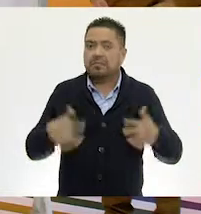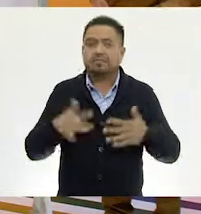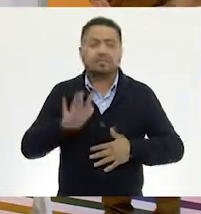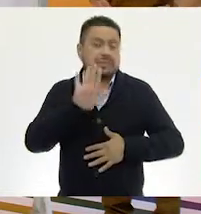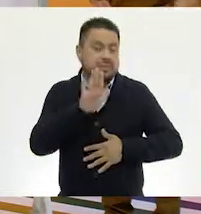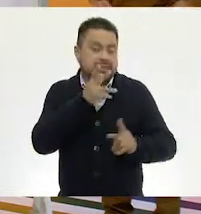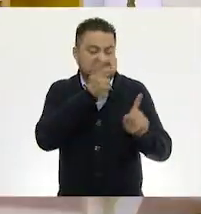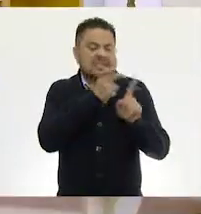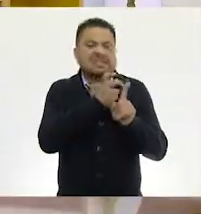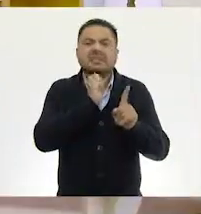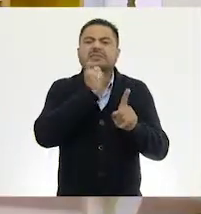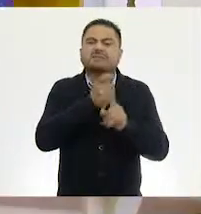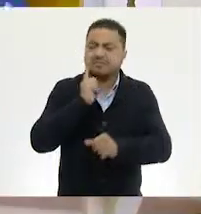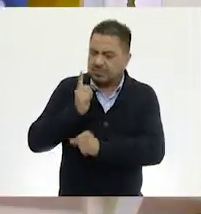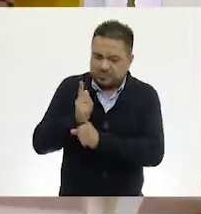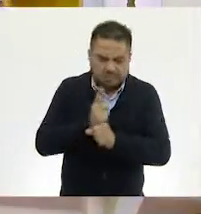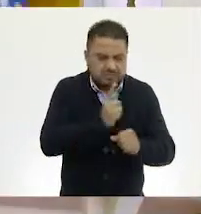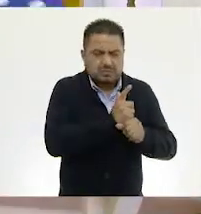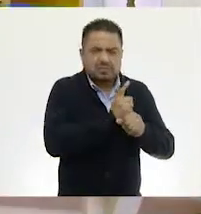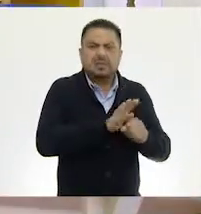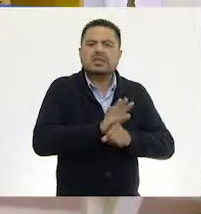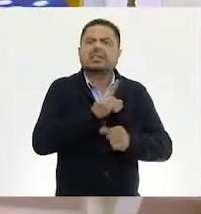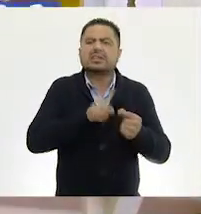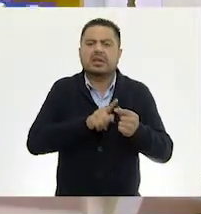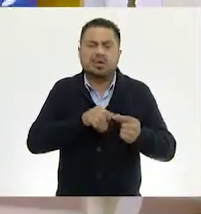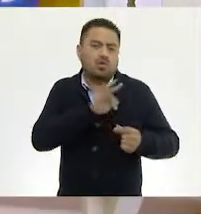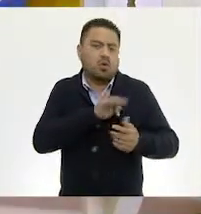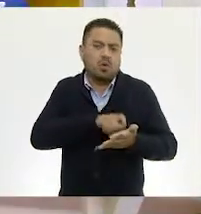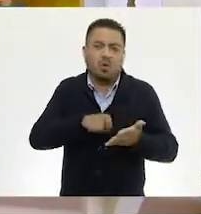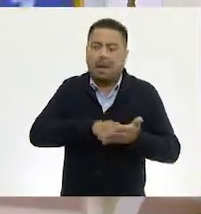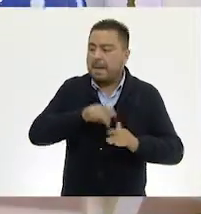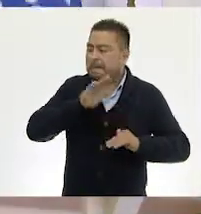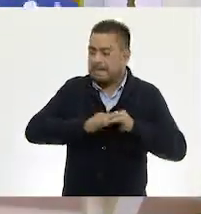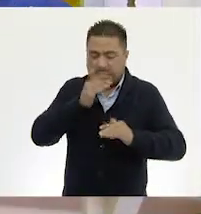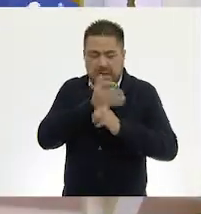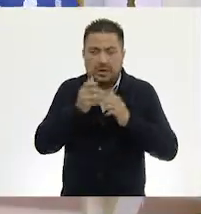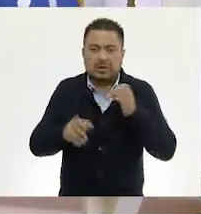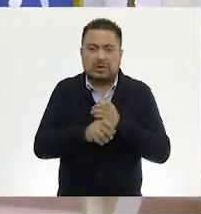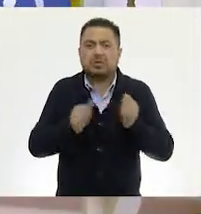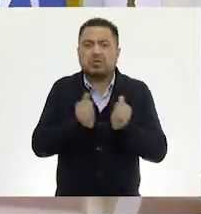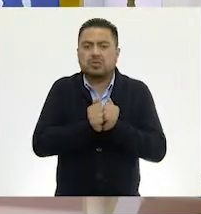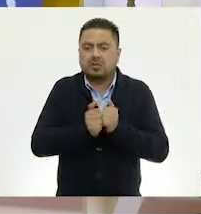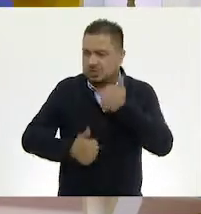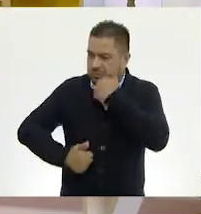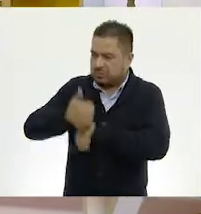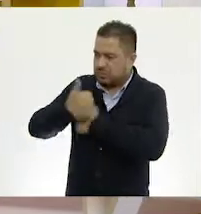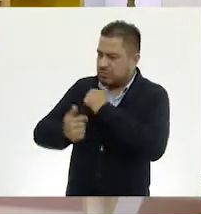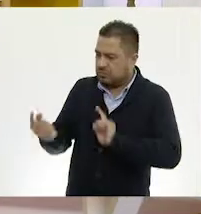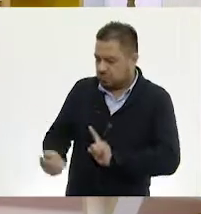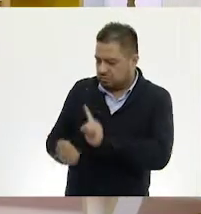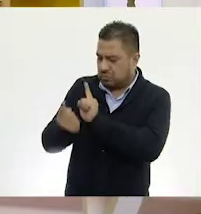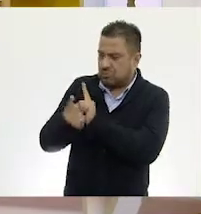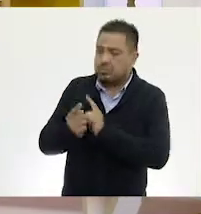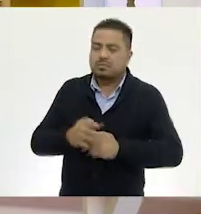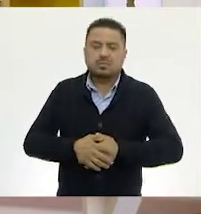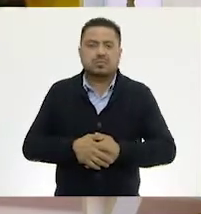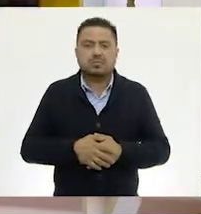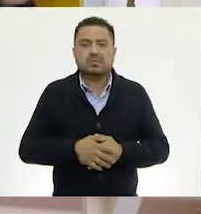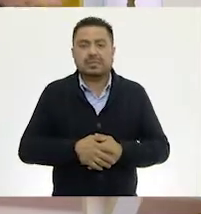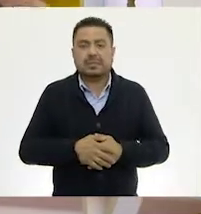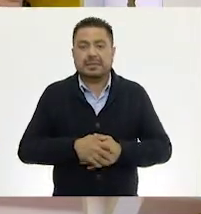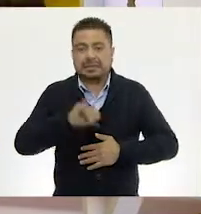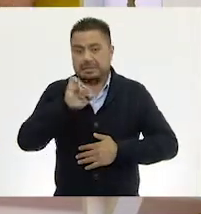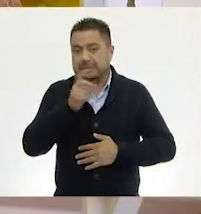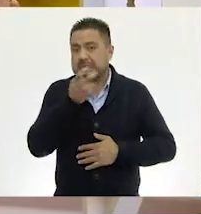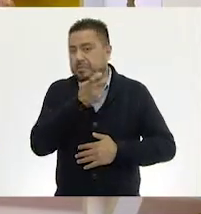La intención aquí es ver quién es el que puede comprar más productos a su contrincante. Por ejemplo. Muy bien. Yo voy a ver